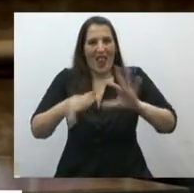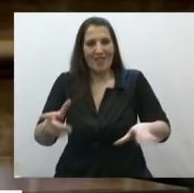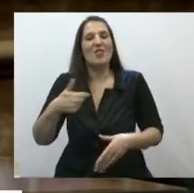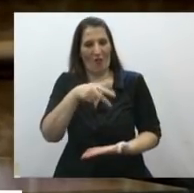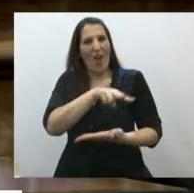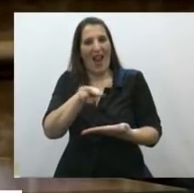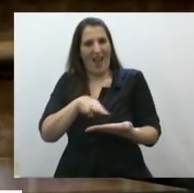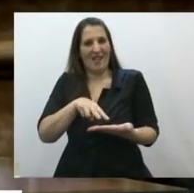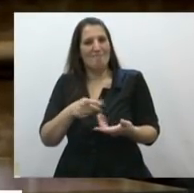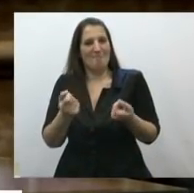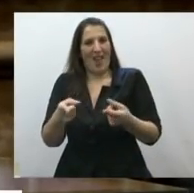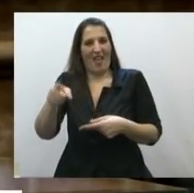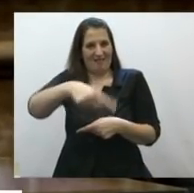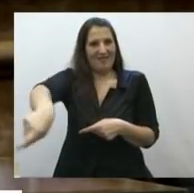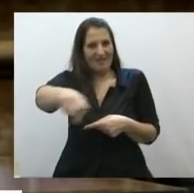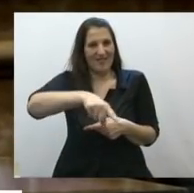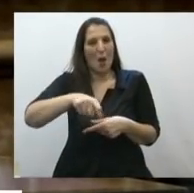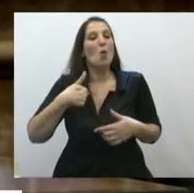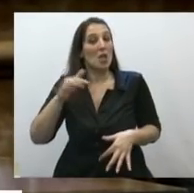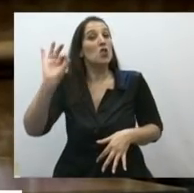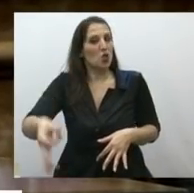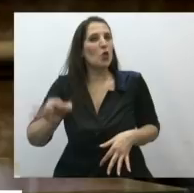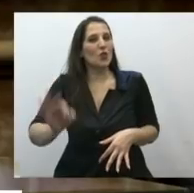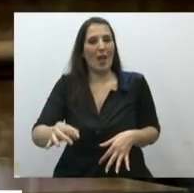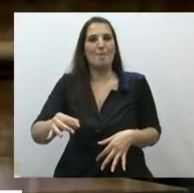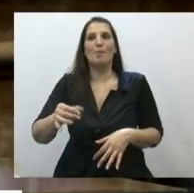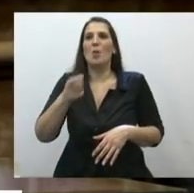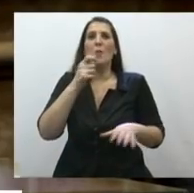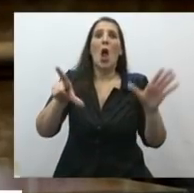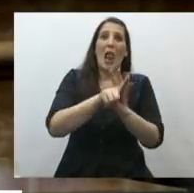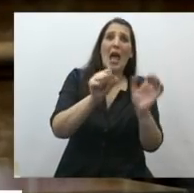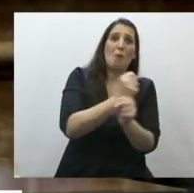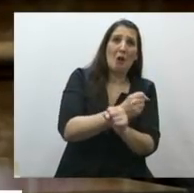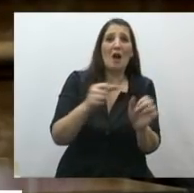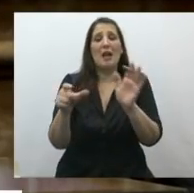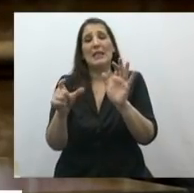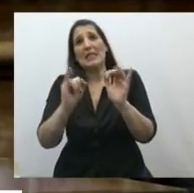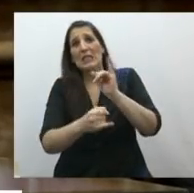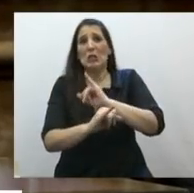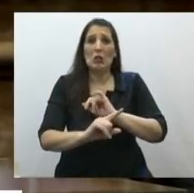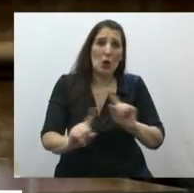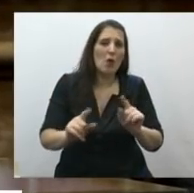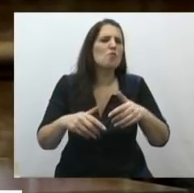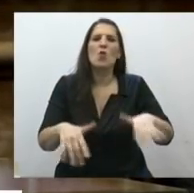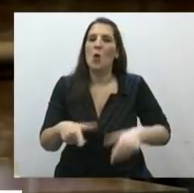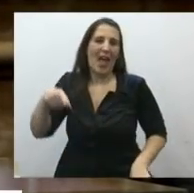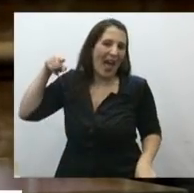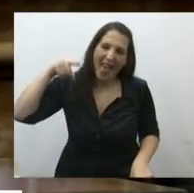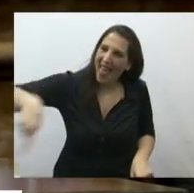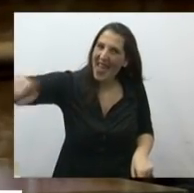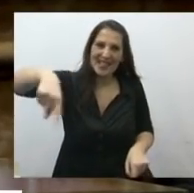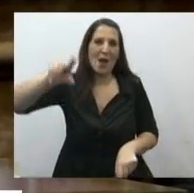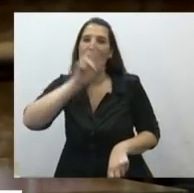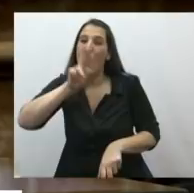porque sé que haya o no haya ley, ellas son las únicas merecedoras del